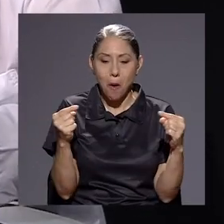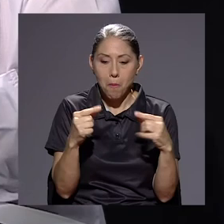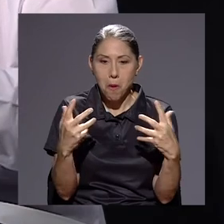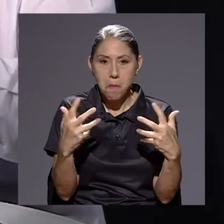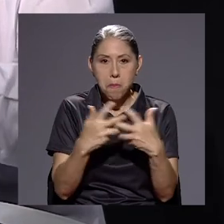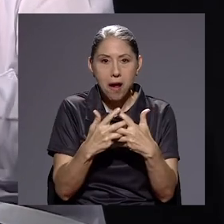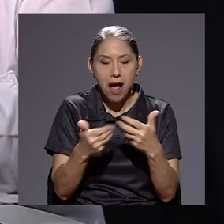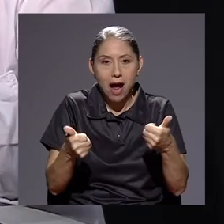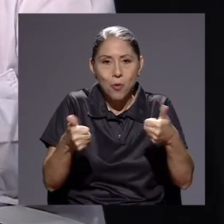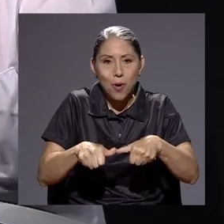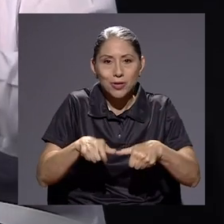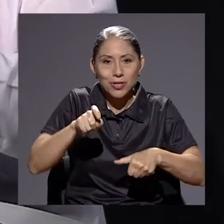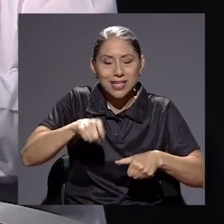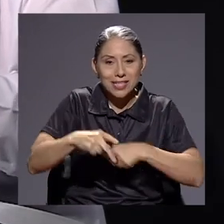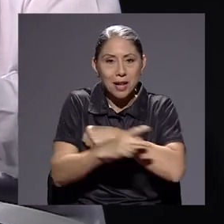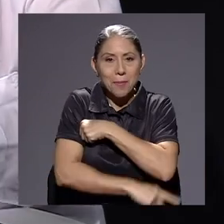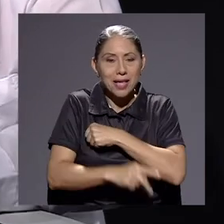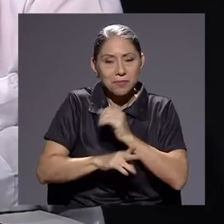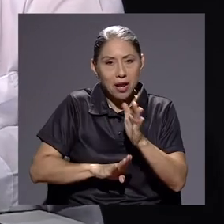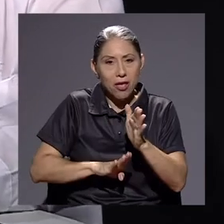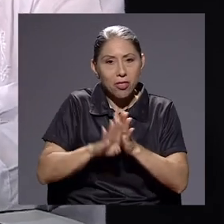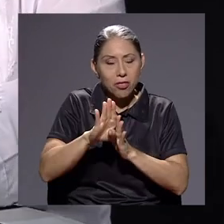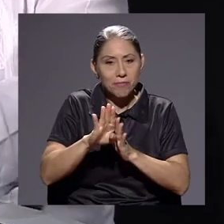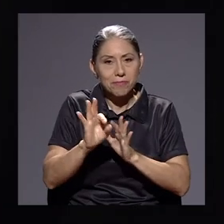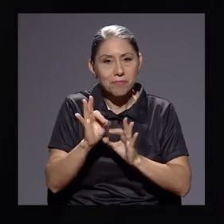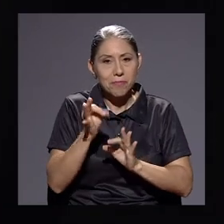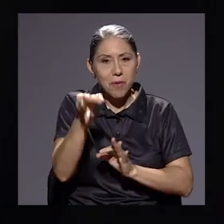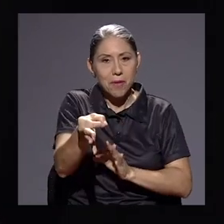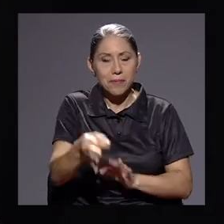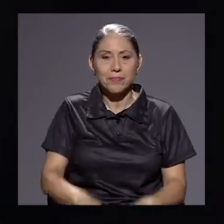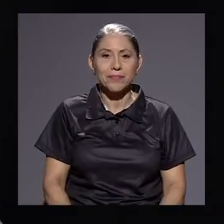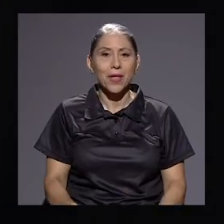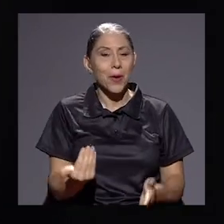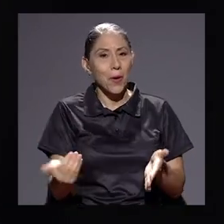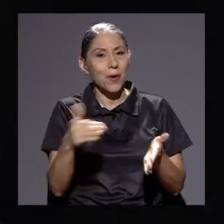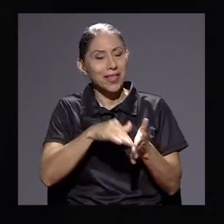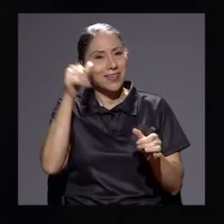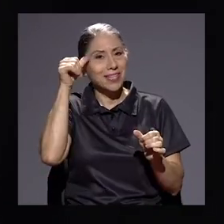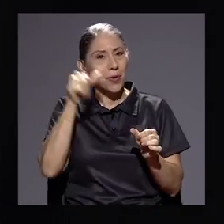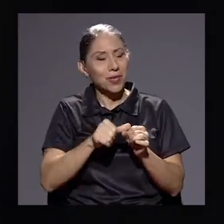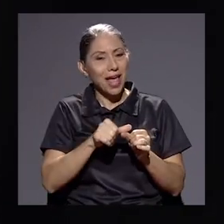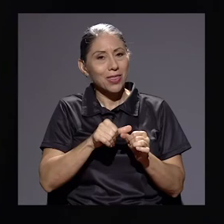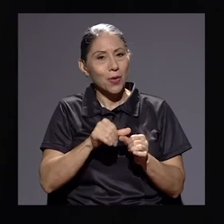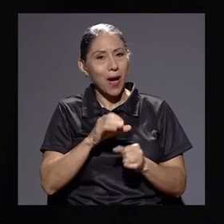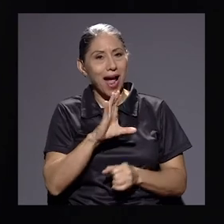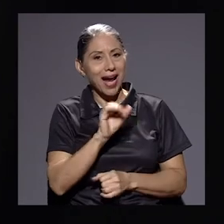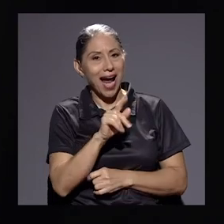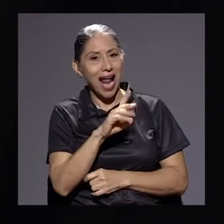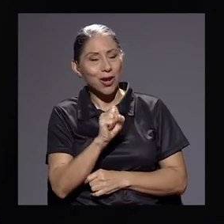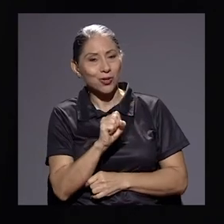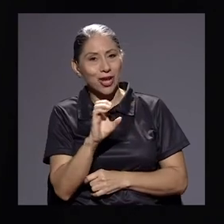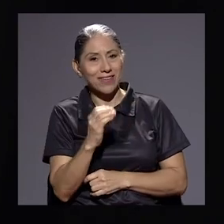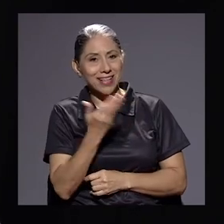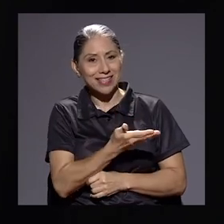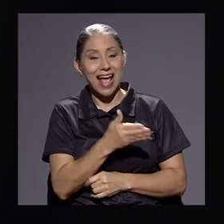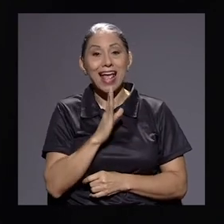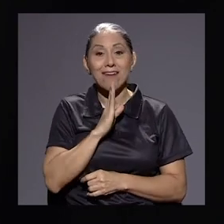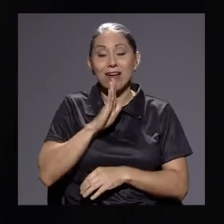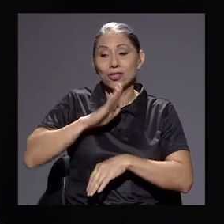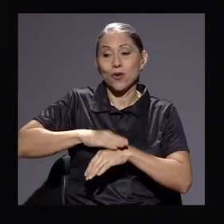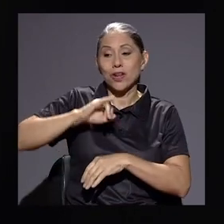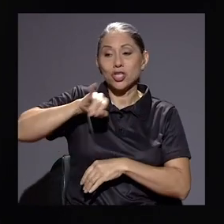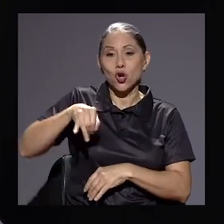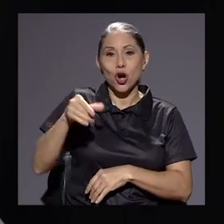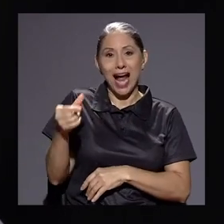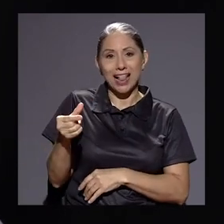a acuerdos que el país requiere para seguir hacia adelante. Recordando otra vez a don Carlos Carranza, él hablaba de John